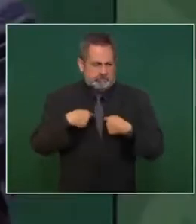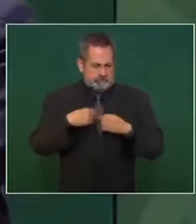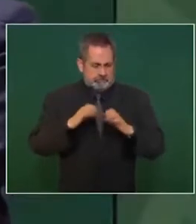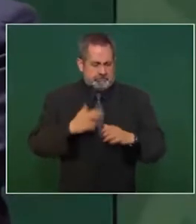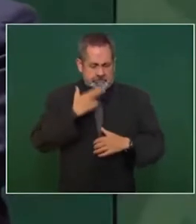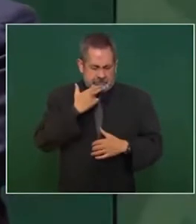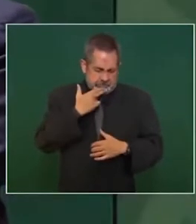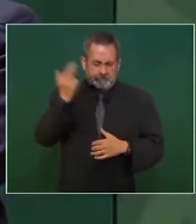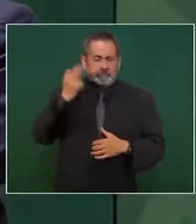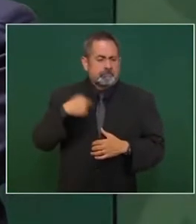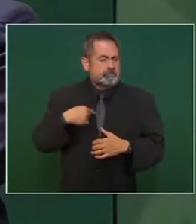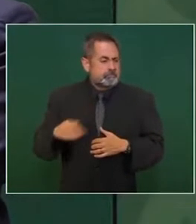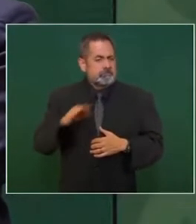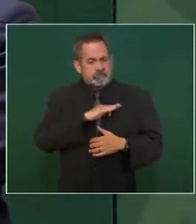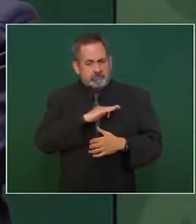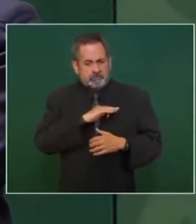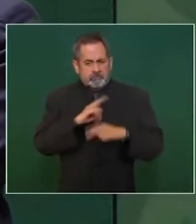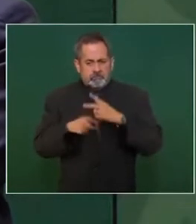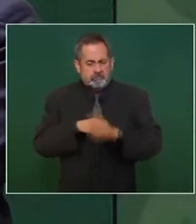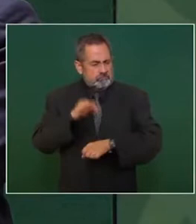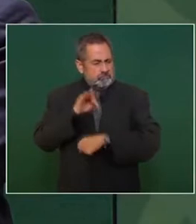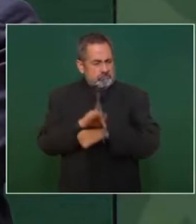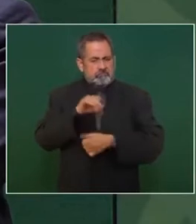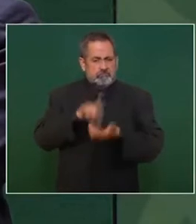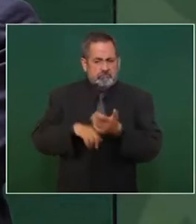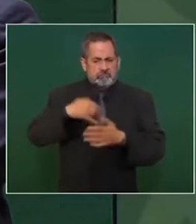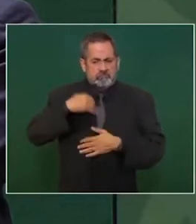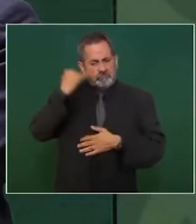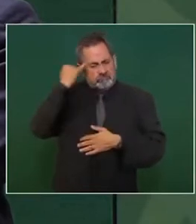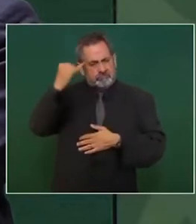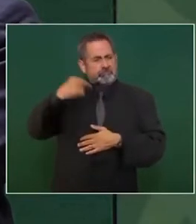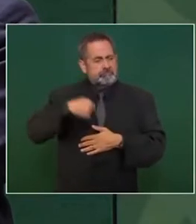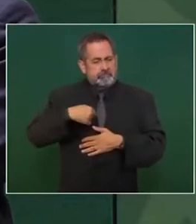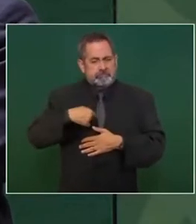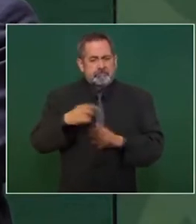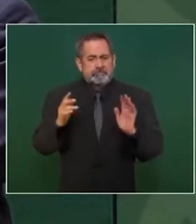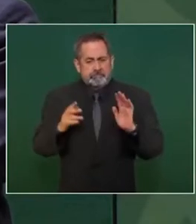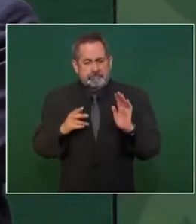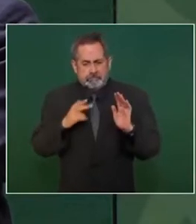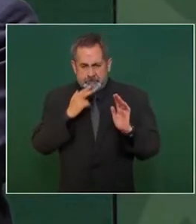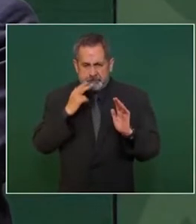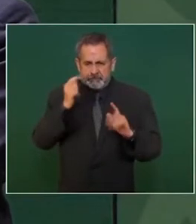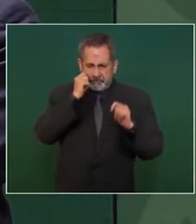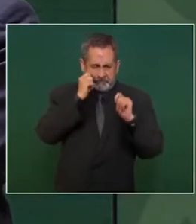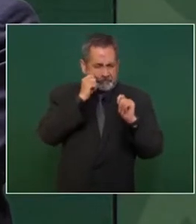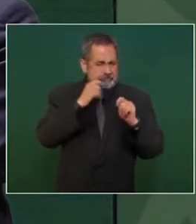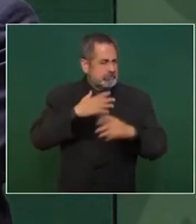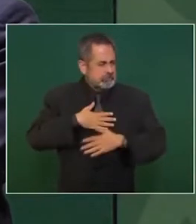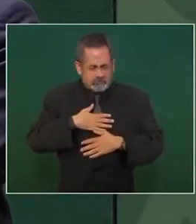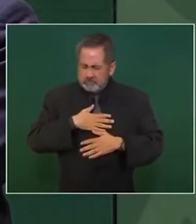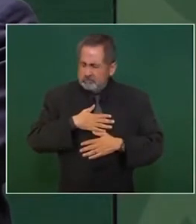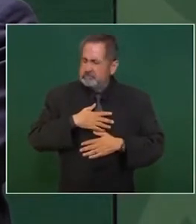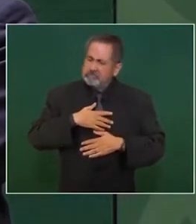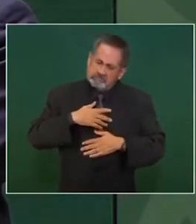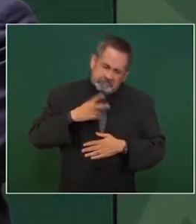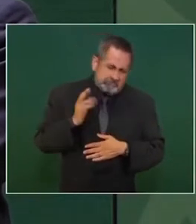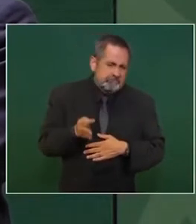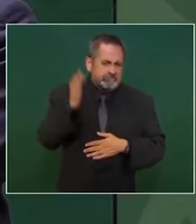pero sí por defensar sus ideales sí puede poner en riesgo su vida